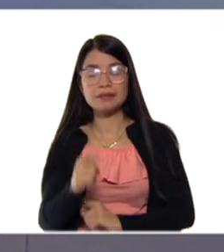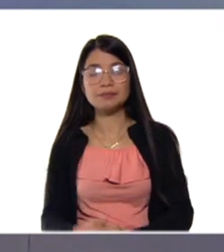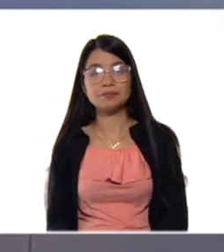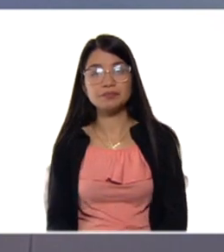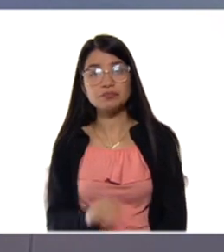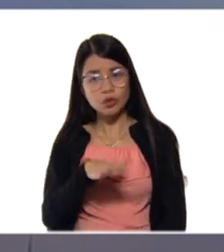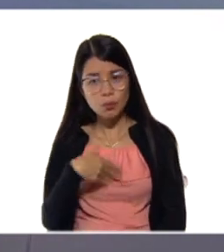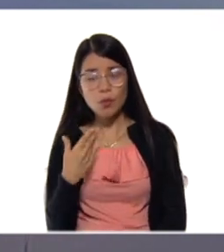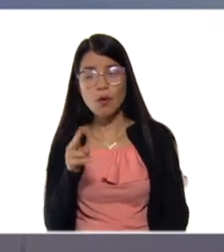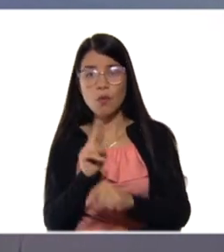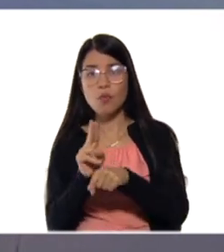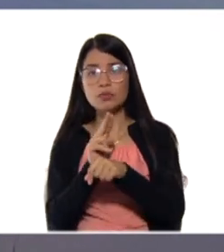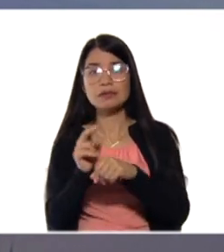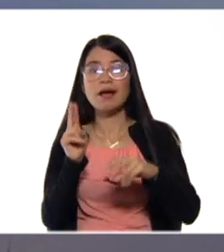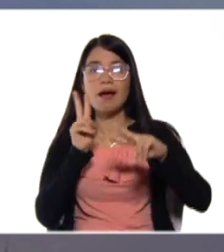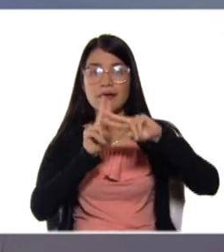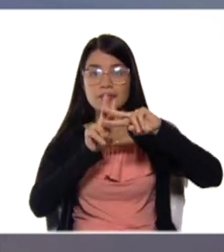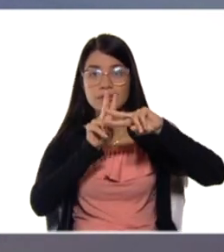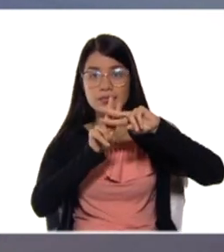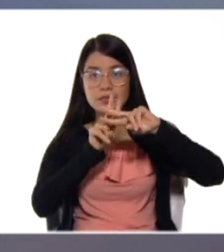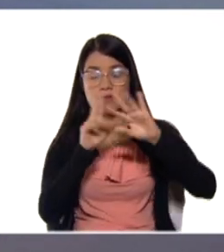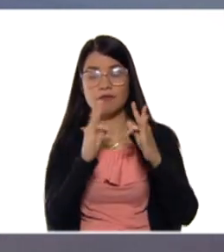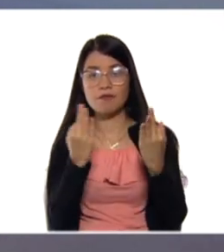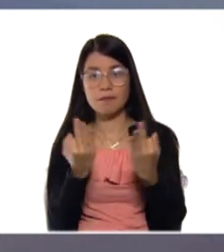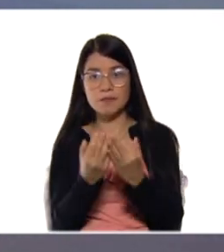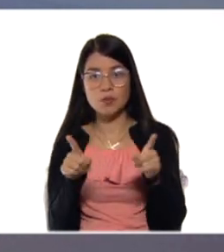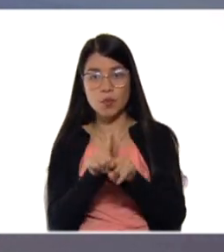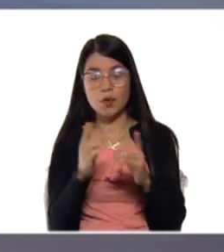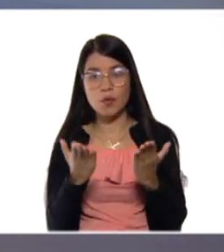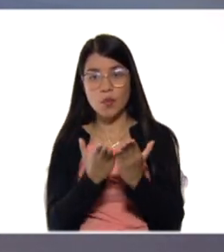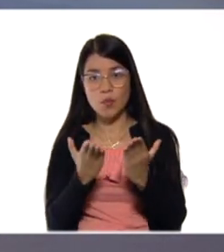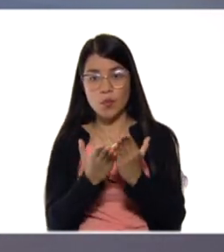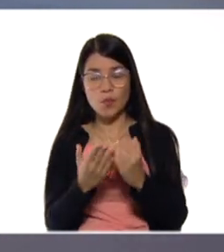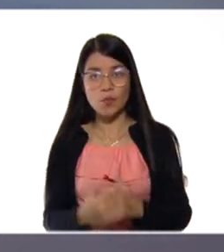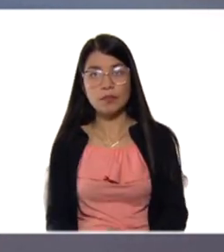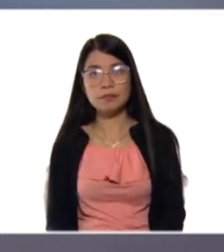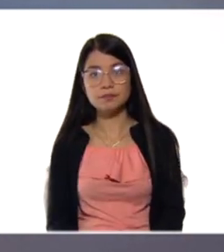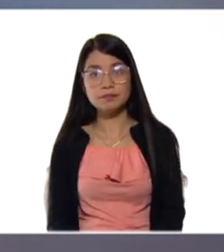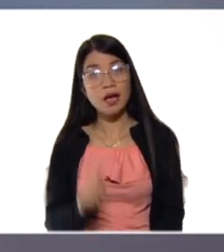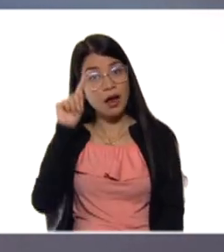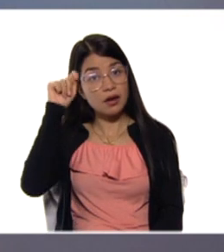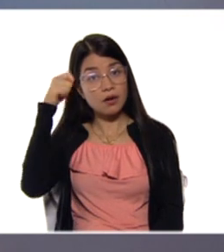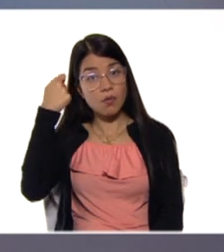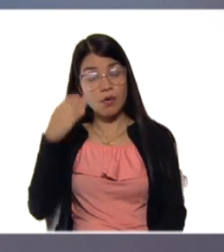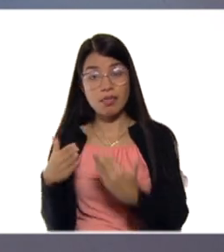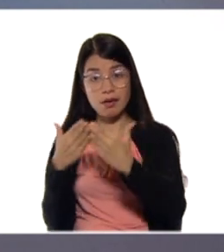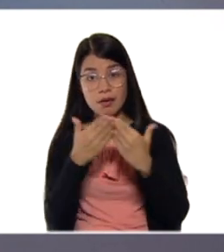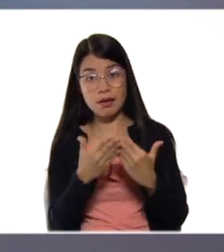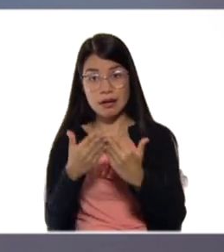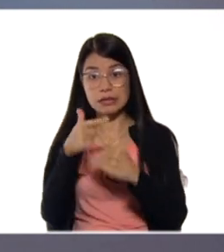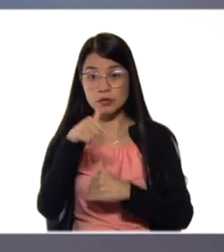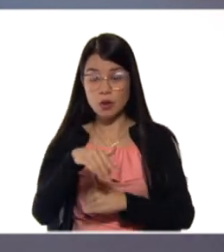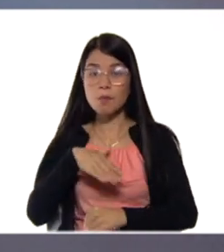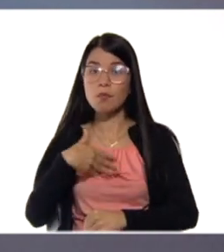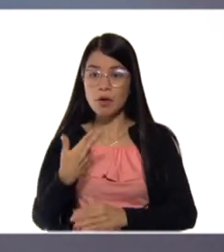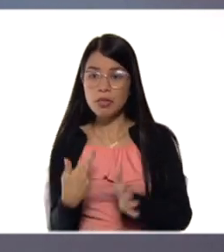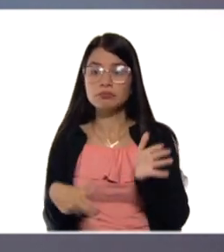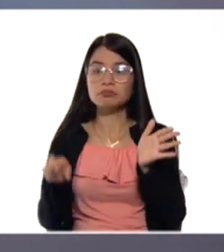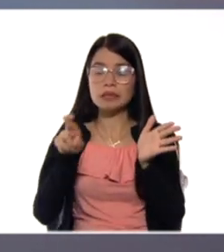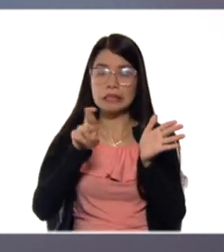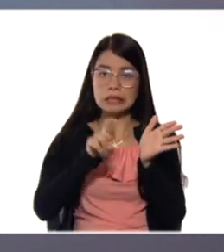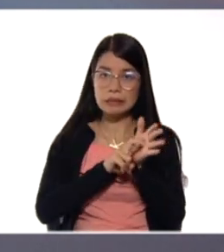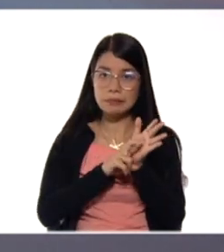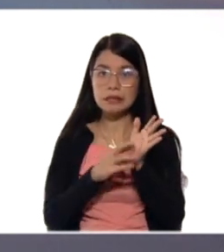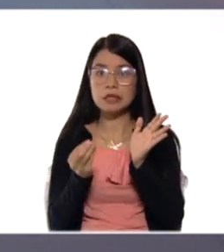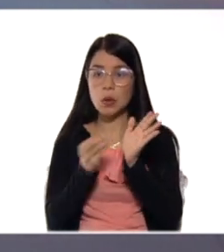utilizar la etiqueta Cada Familia Una Escuela. Recuerden que la clase del día de hoy pueden repasarla nuevamente.